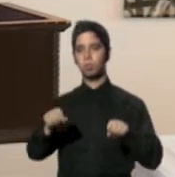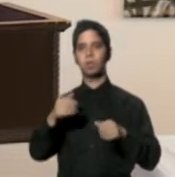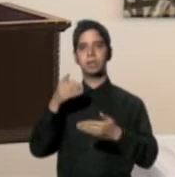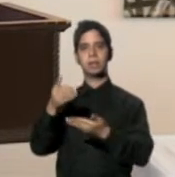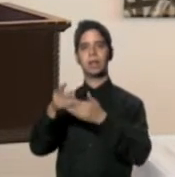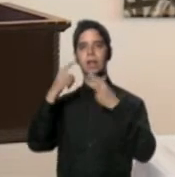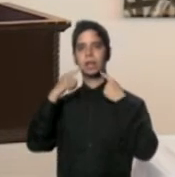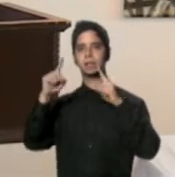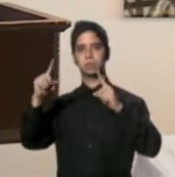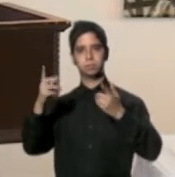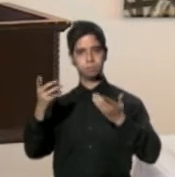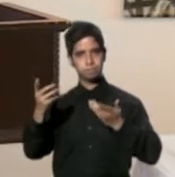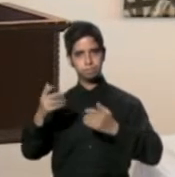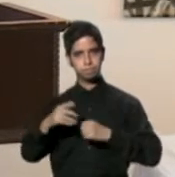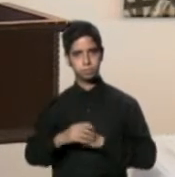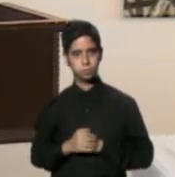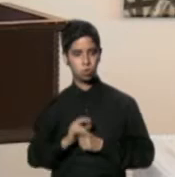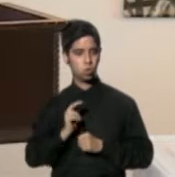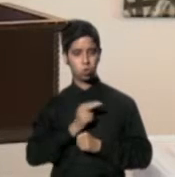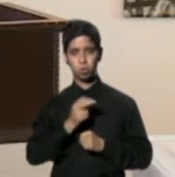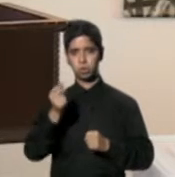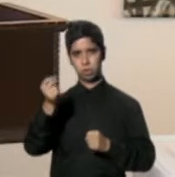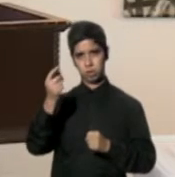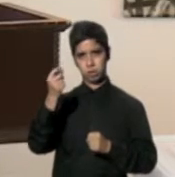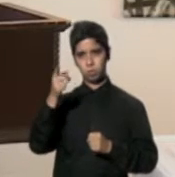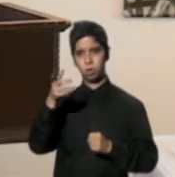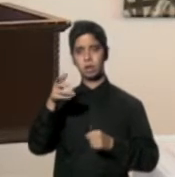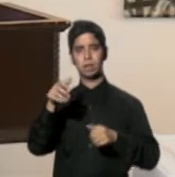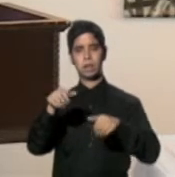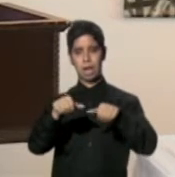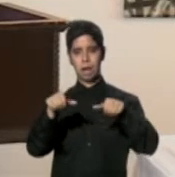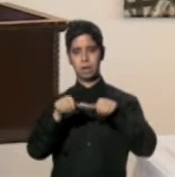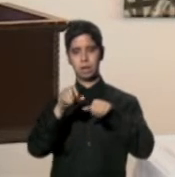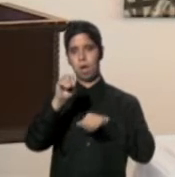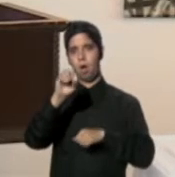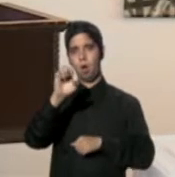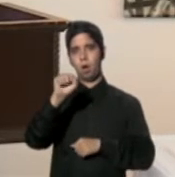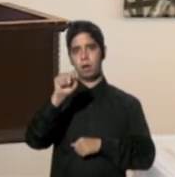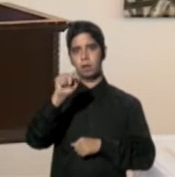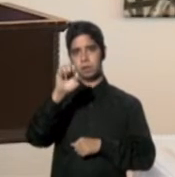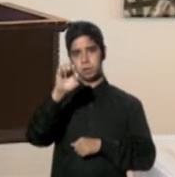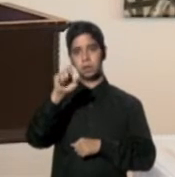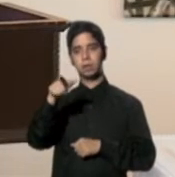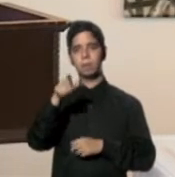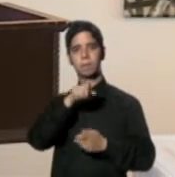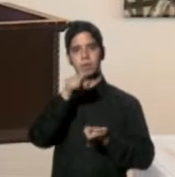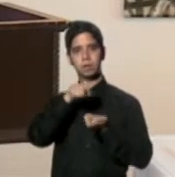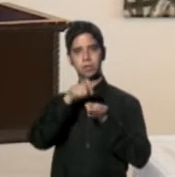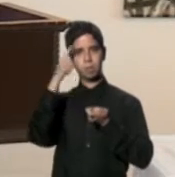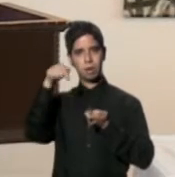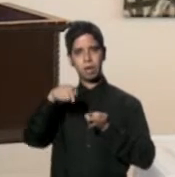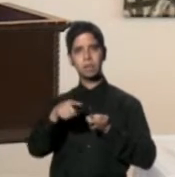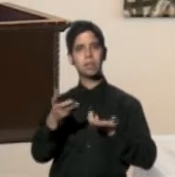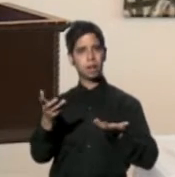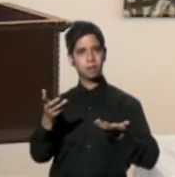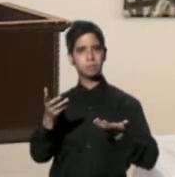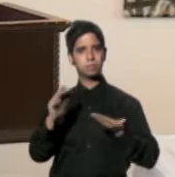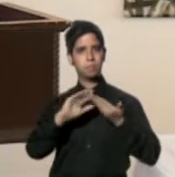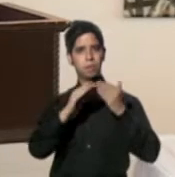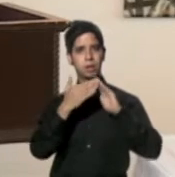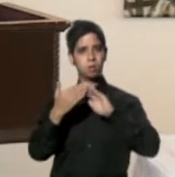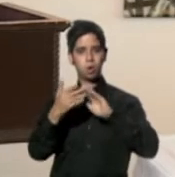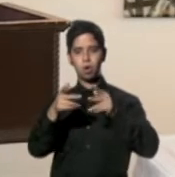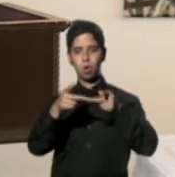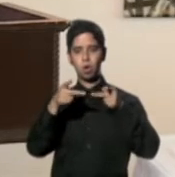Nosotros entendemos que en la zona oeste, y especialmente para esta película, los locations que se han